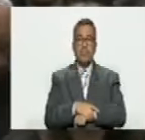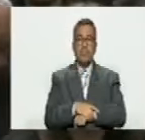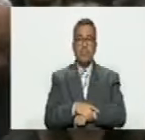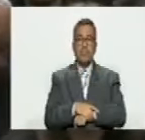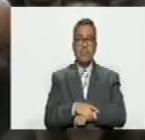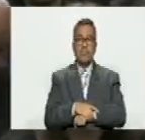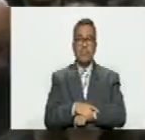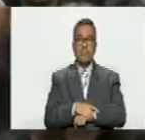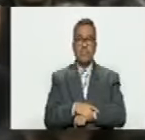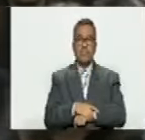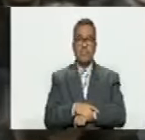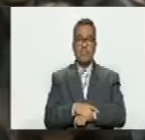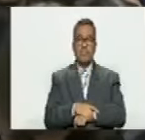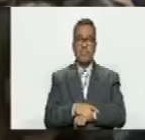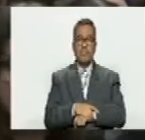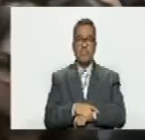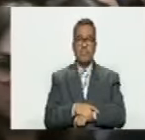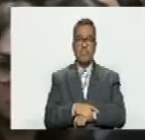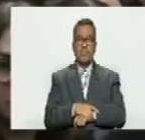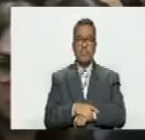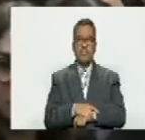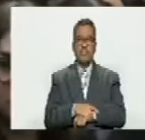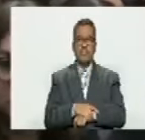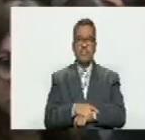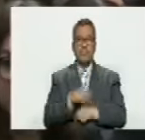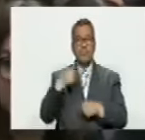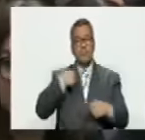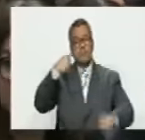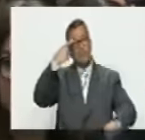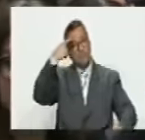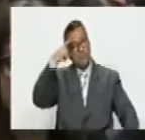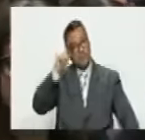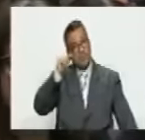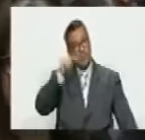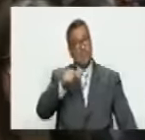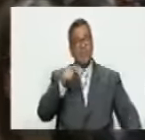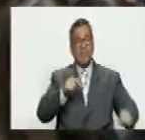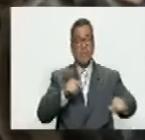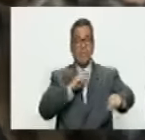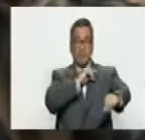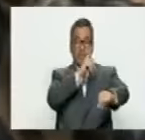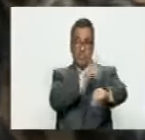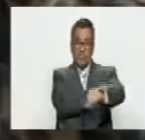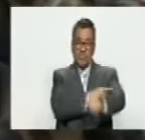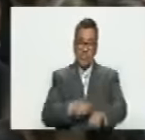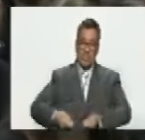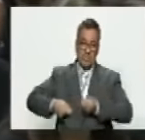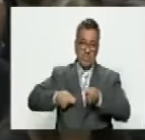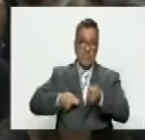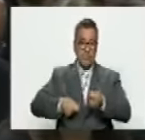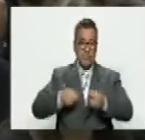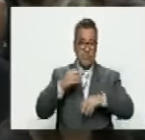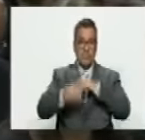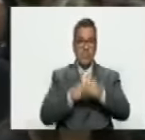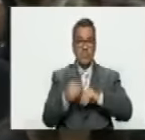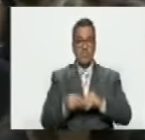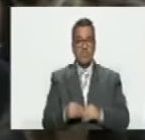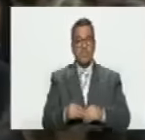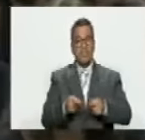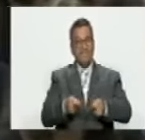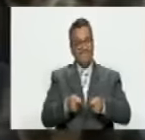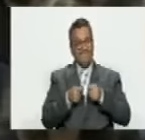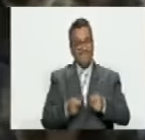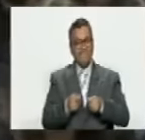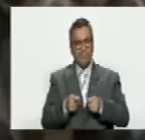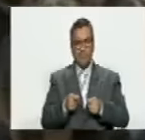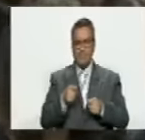Y que a pesar de esta feroz arremetida, a pesar del intento